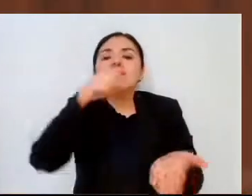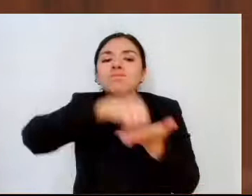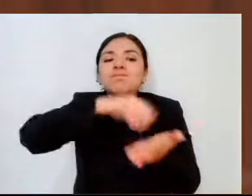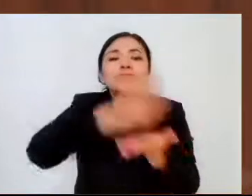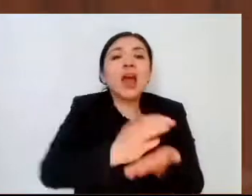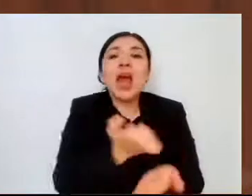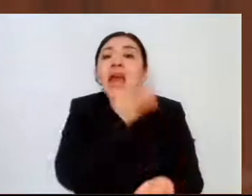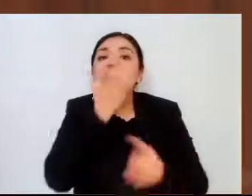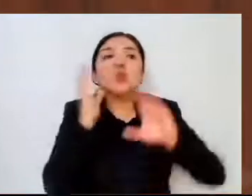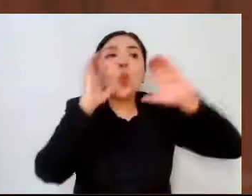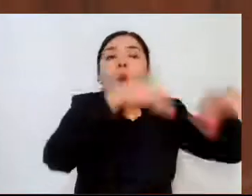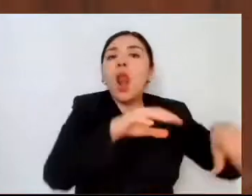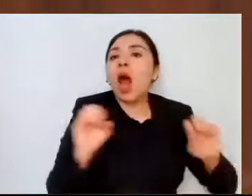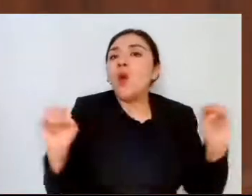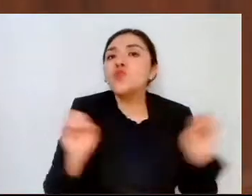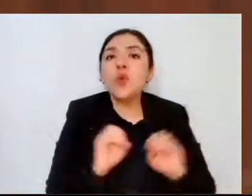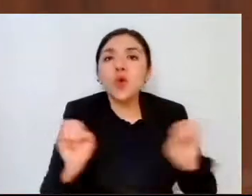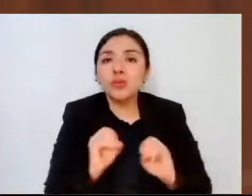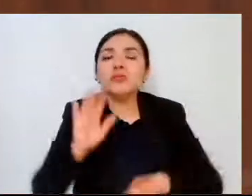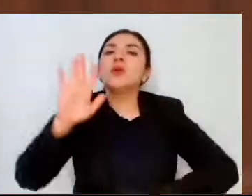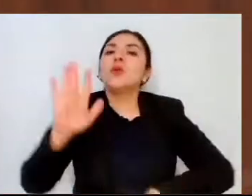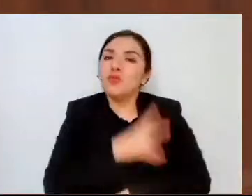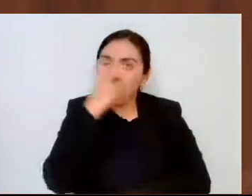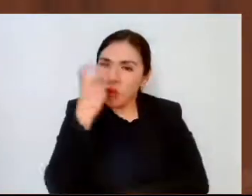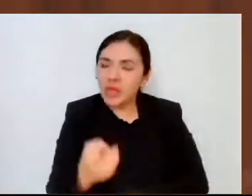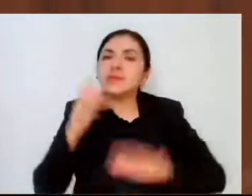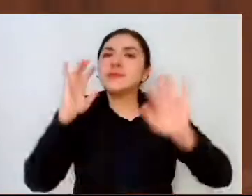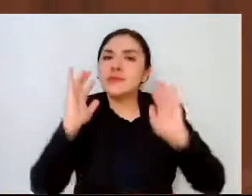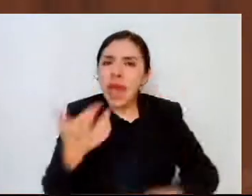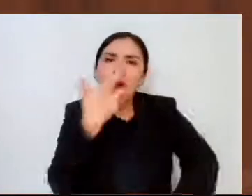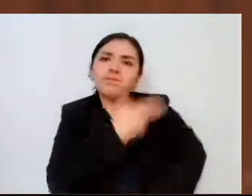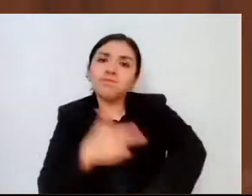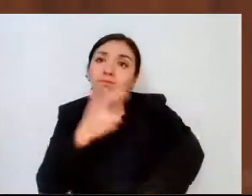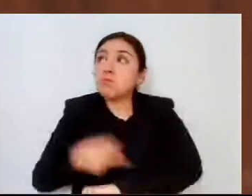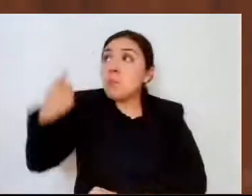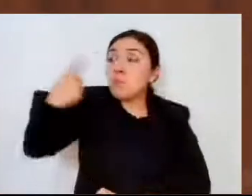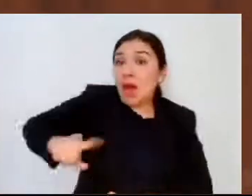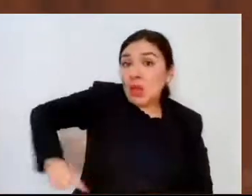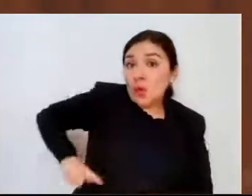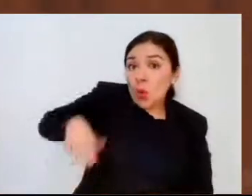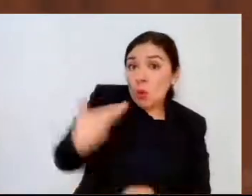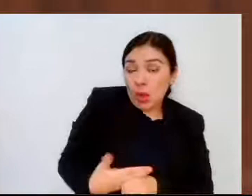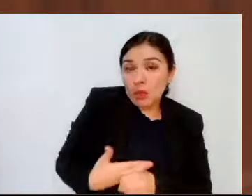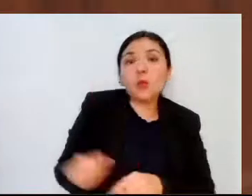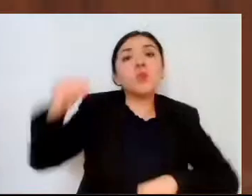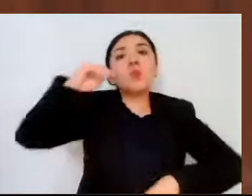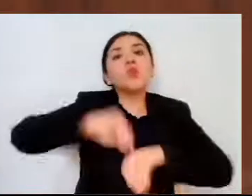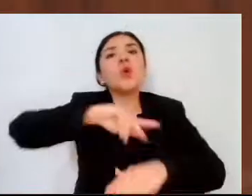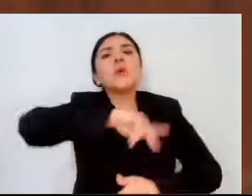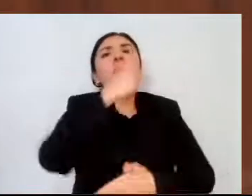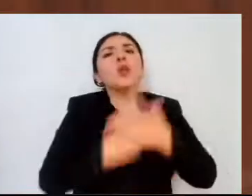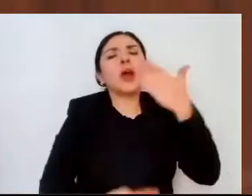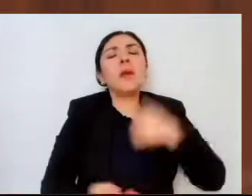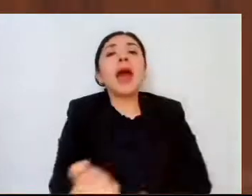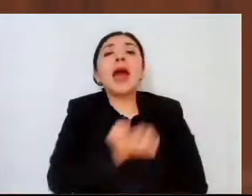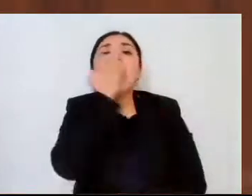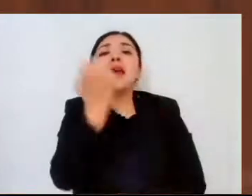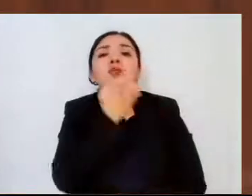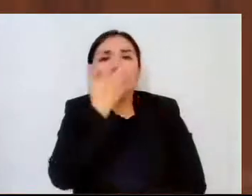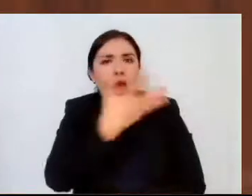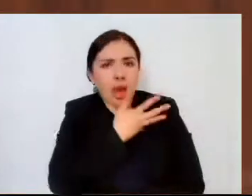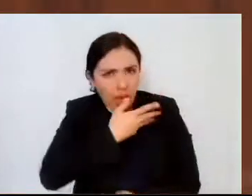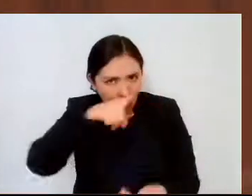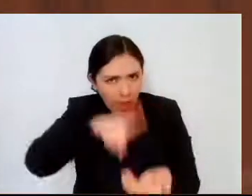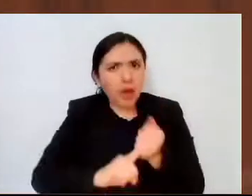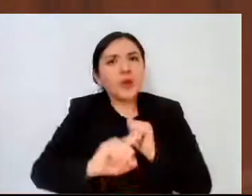escuela. Por ello, implementamos por instrucciones del gobernador el programa La Escuela Cuenta Contigo,